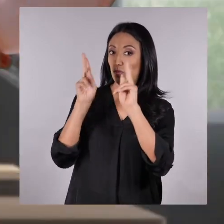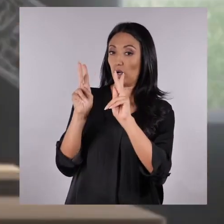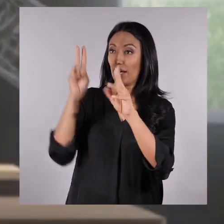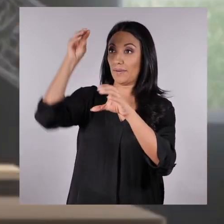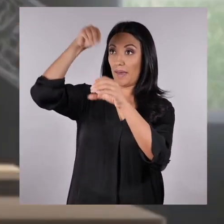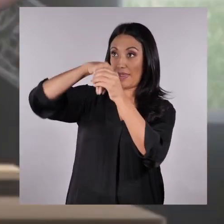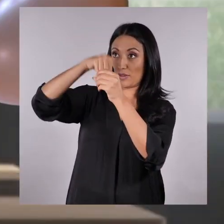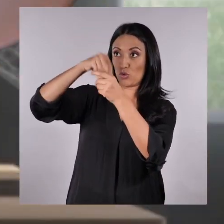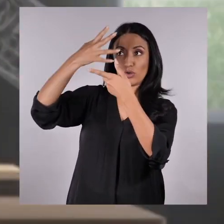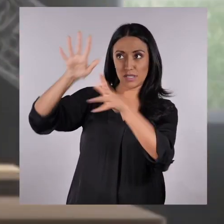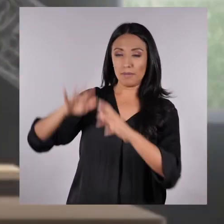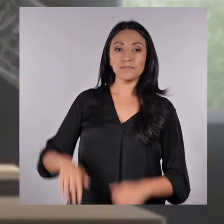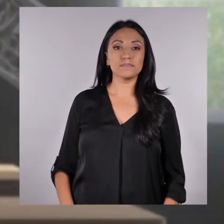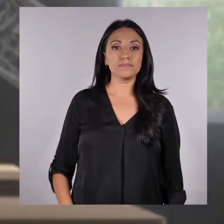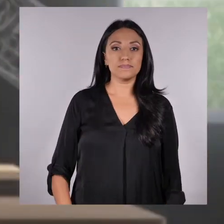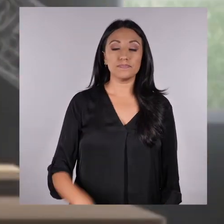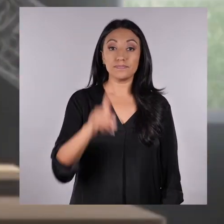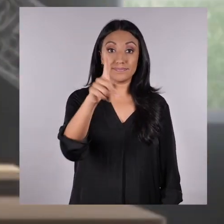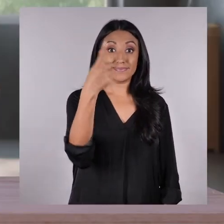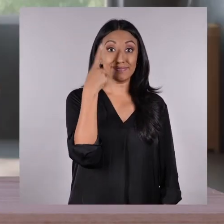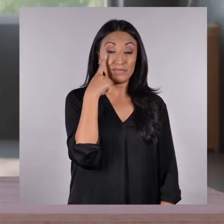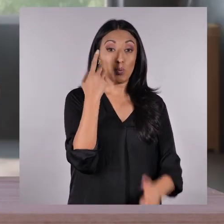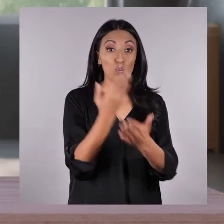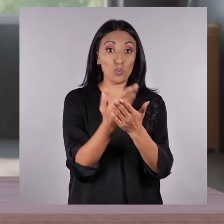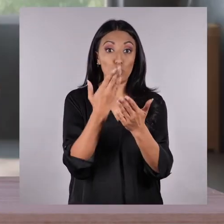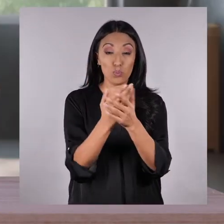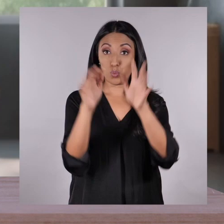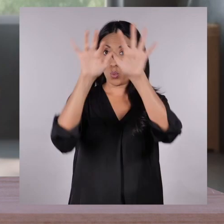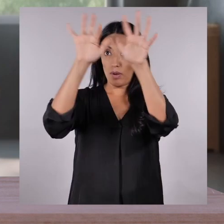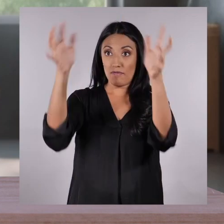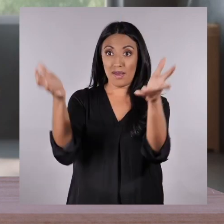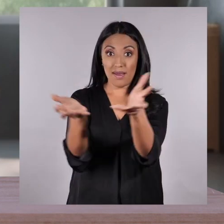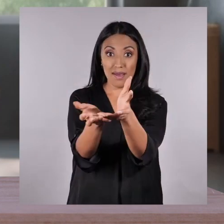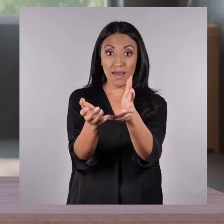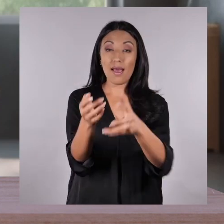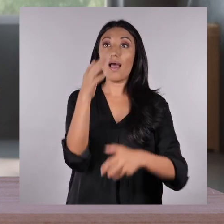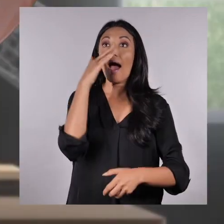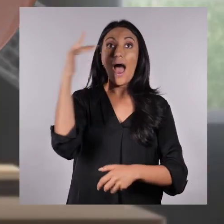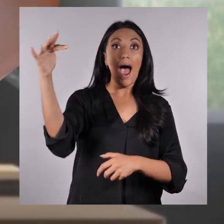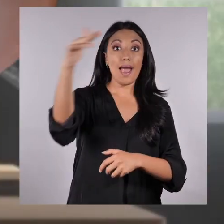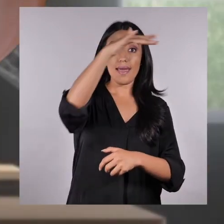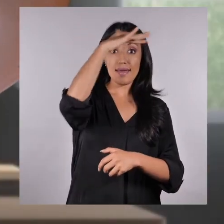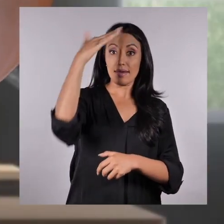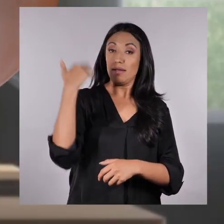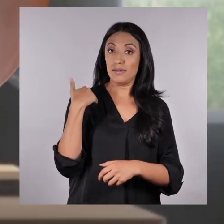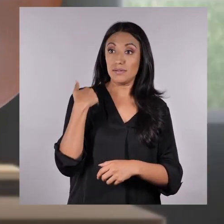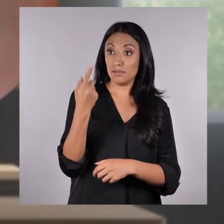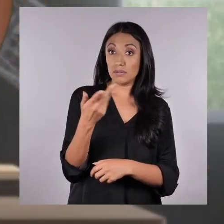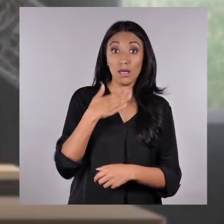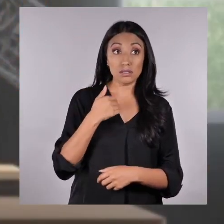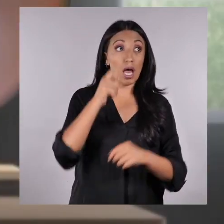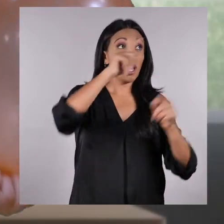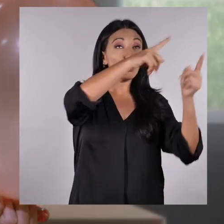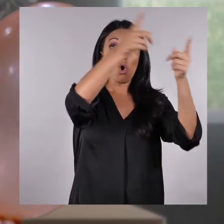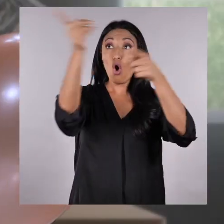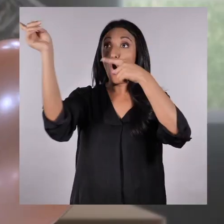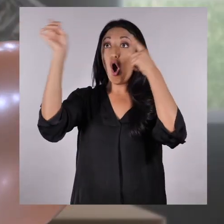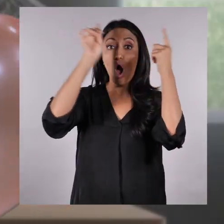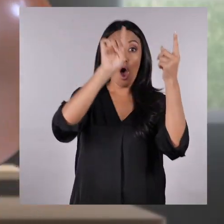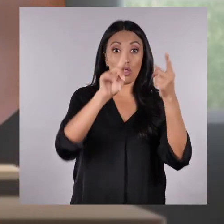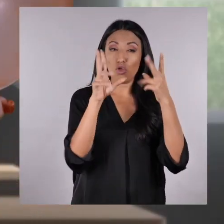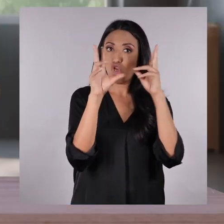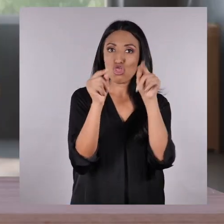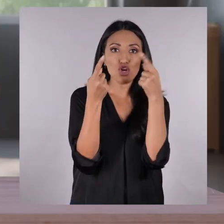¡Listo! Está lleno de aire. Ya ven, eso prueba que el aire ocupa un espacio. ¡Tienes razón! Está en todas